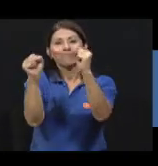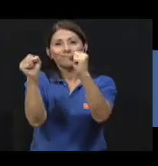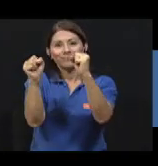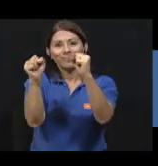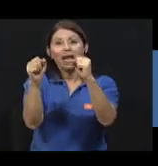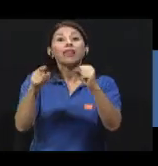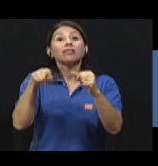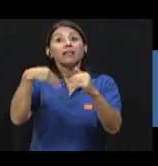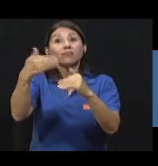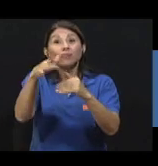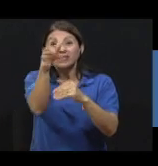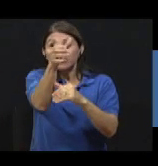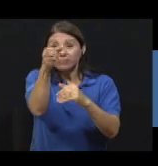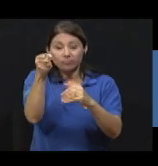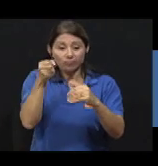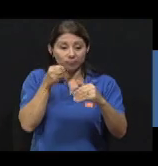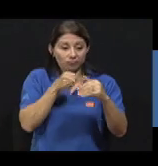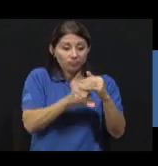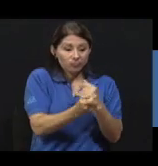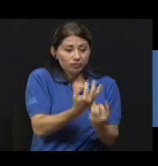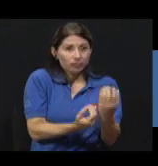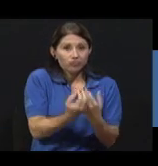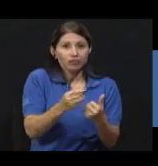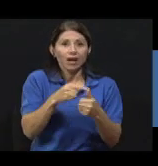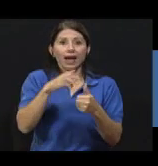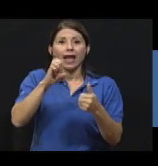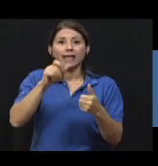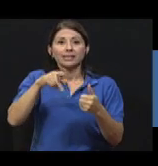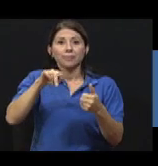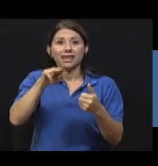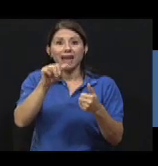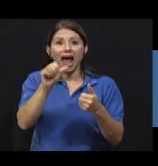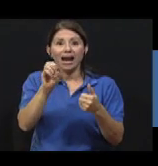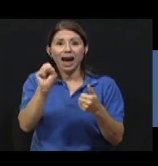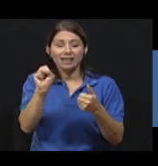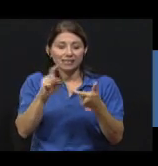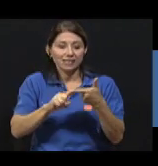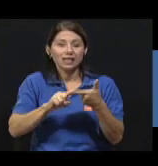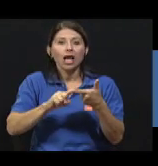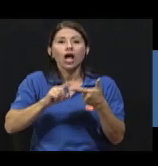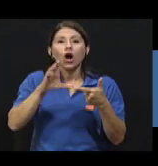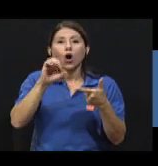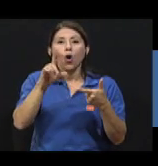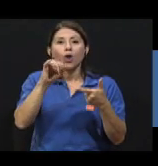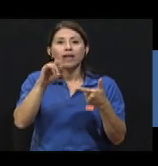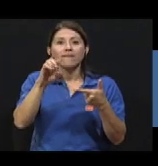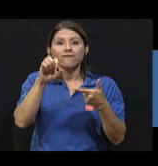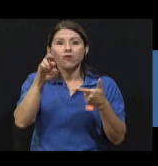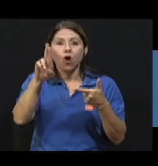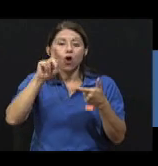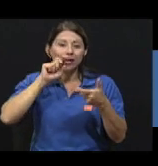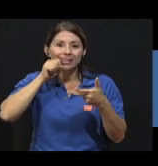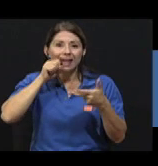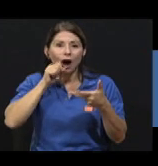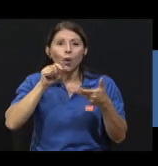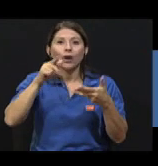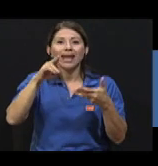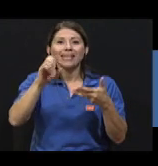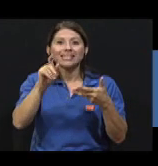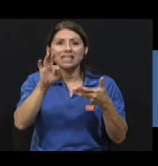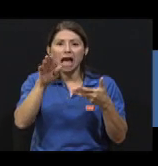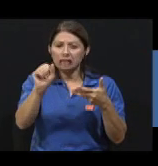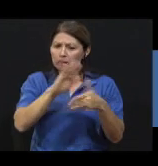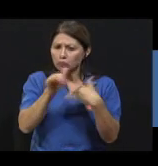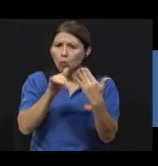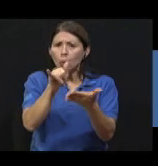directamente. Las espinacas, las alcachofas, los guisantes, las coliflores y las zanahorias toleran muy bien la